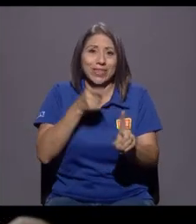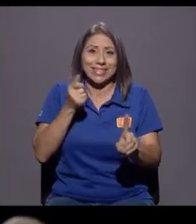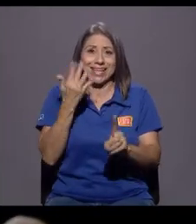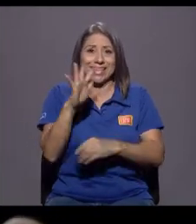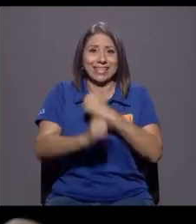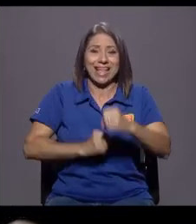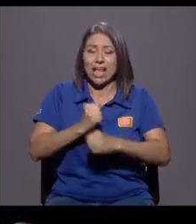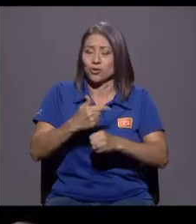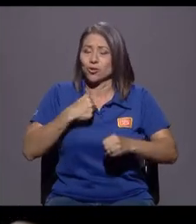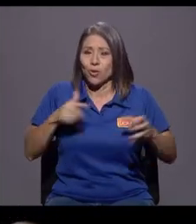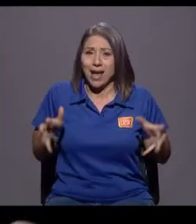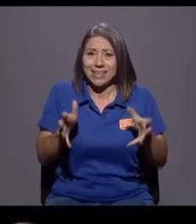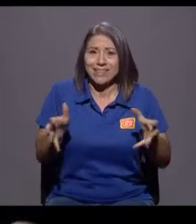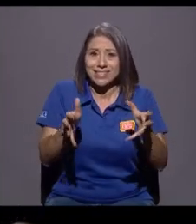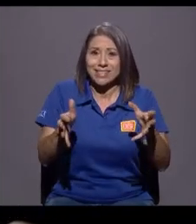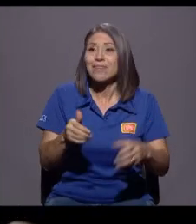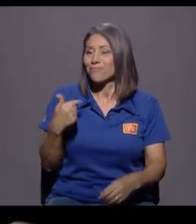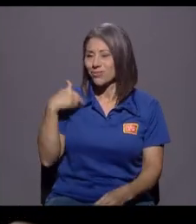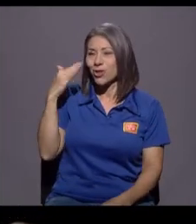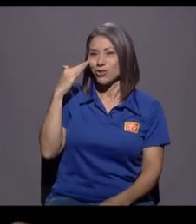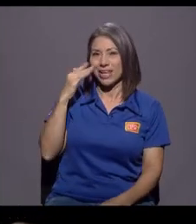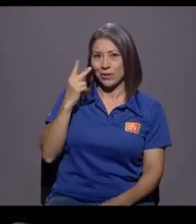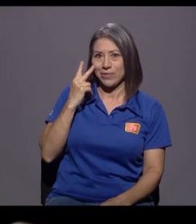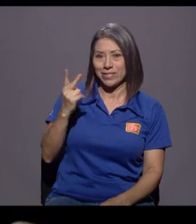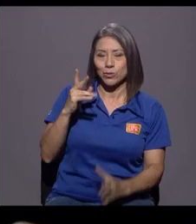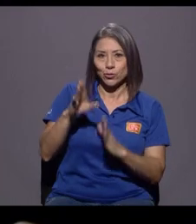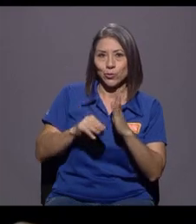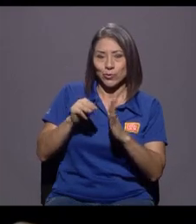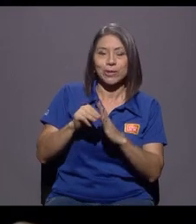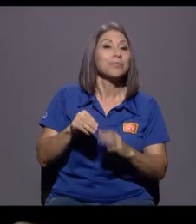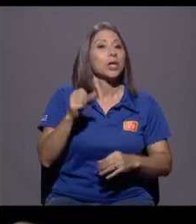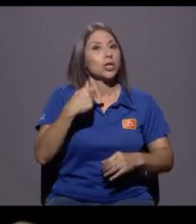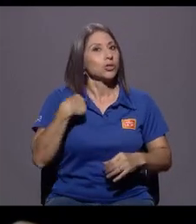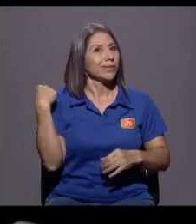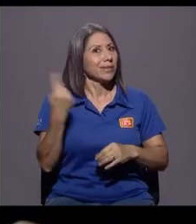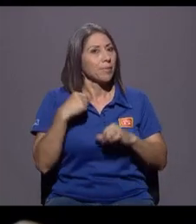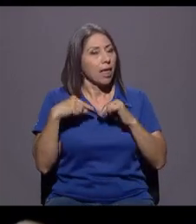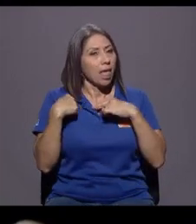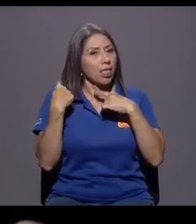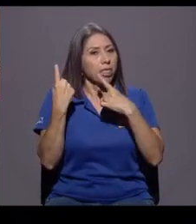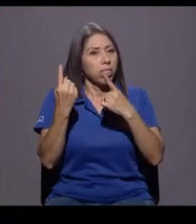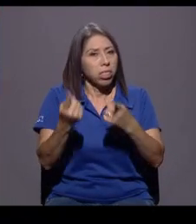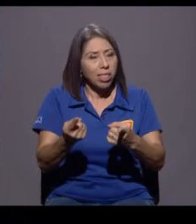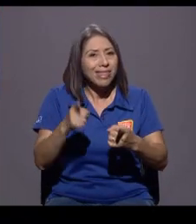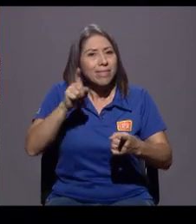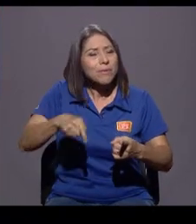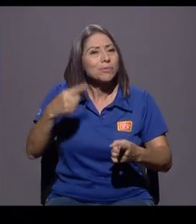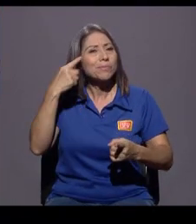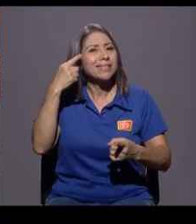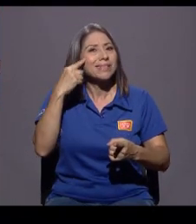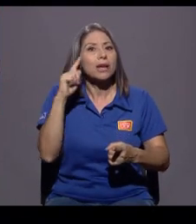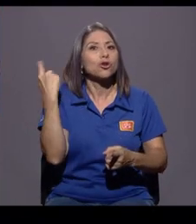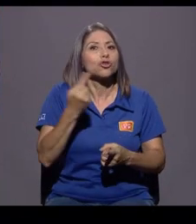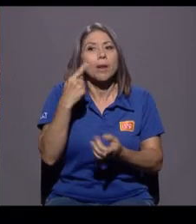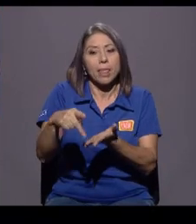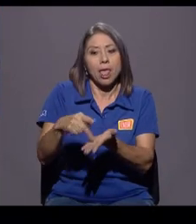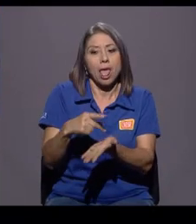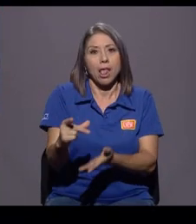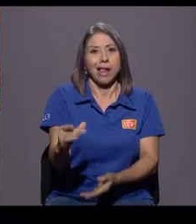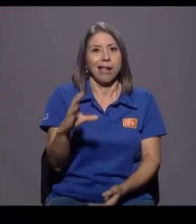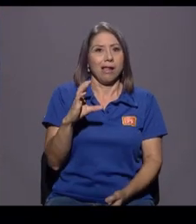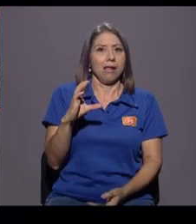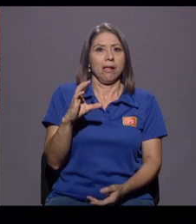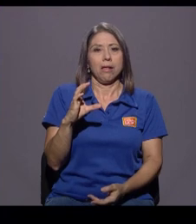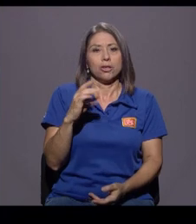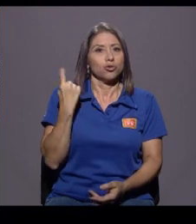siempre en esto y me parece que tenemos que pensar más allá del salario y más allá del